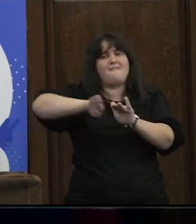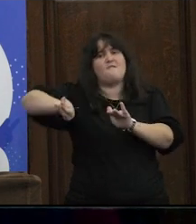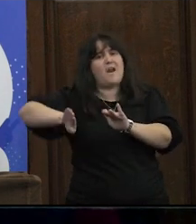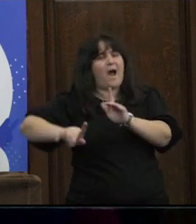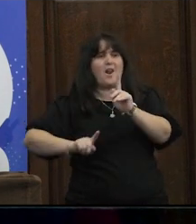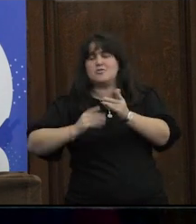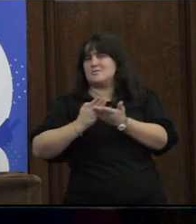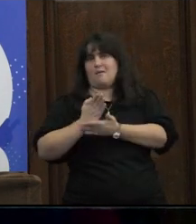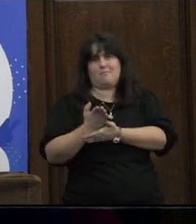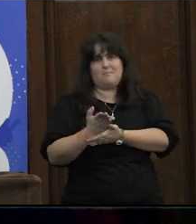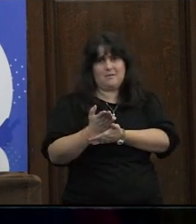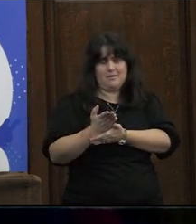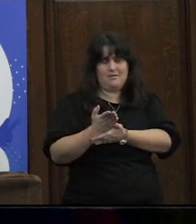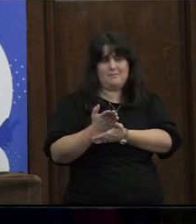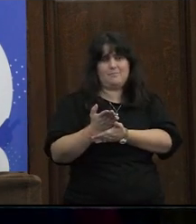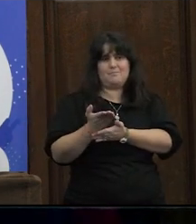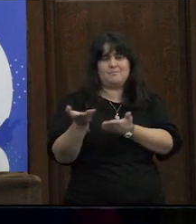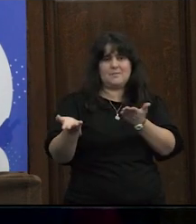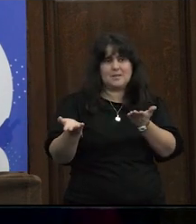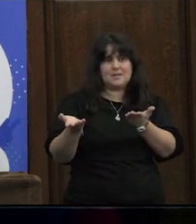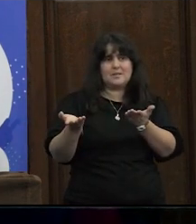siempre queda algo afuera entonces